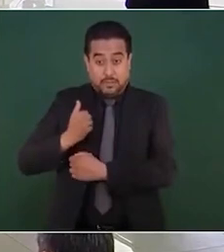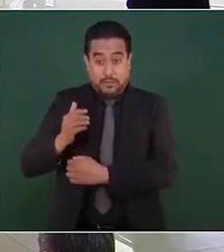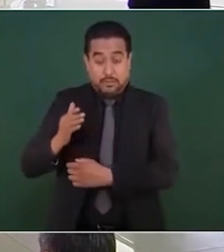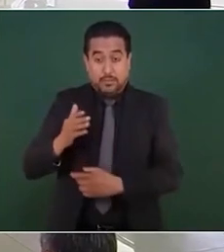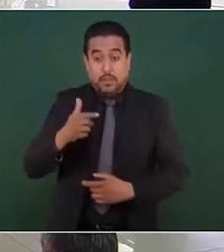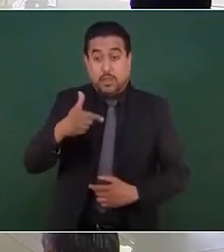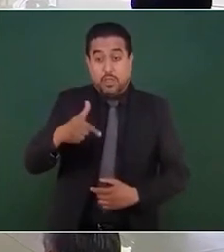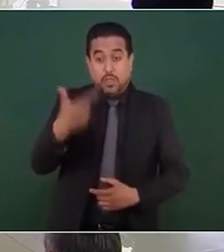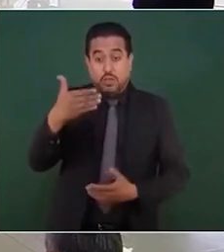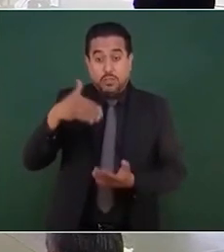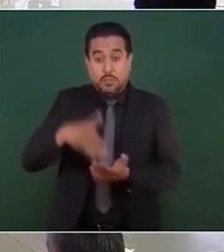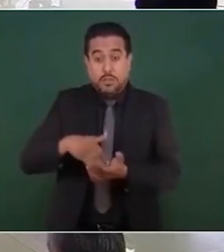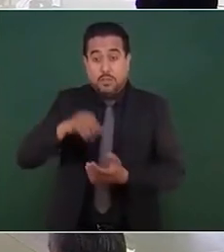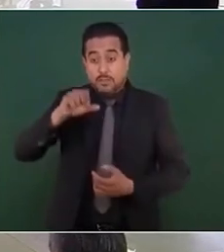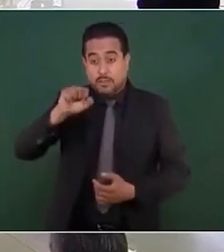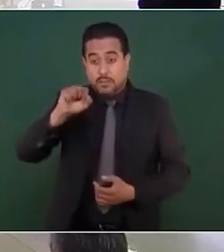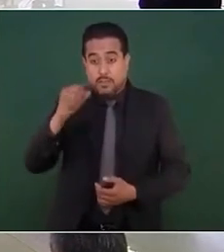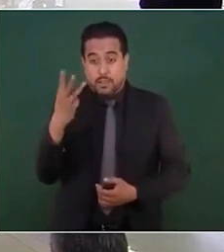sesenta y tres